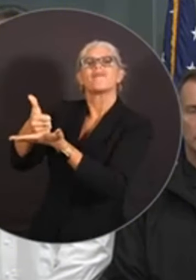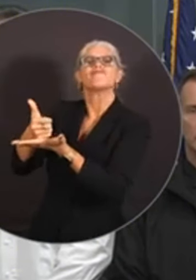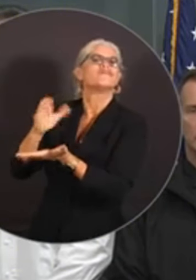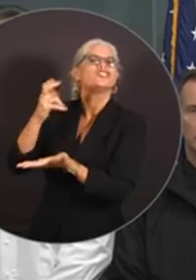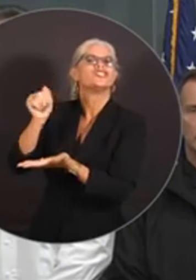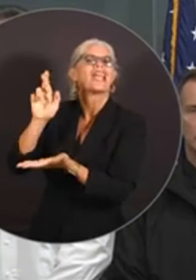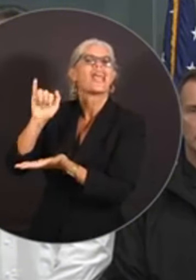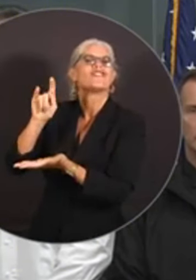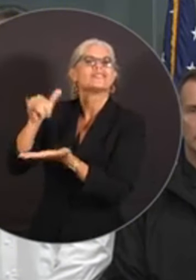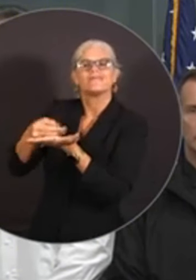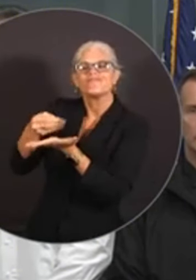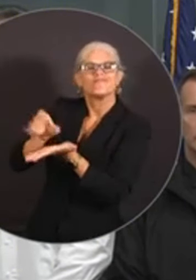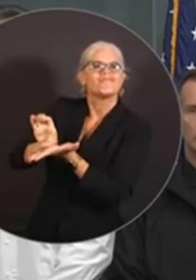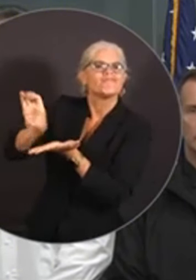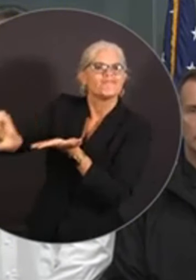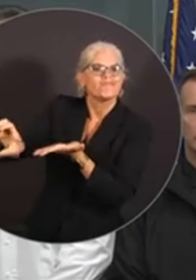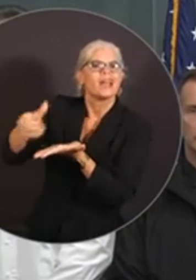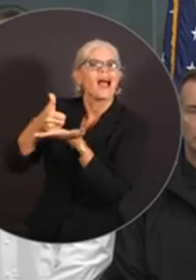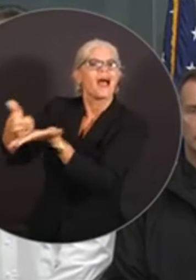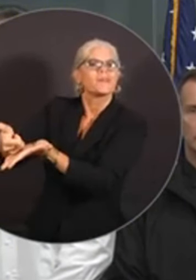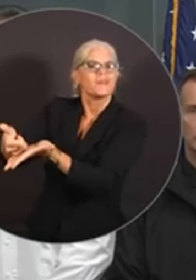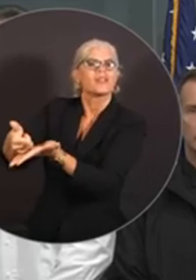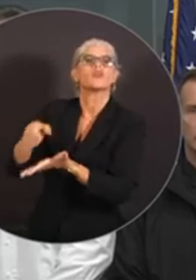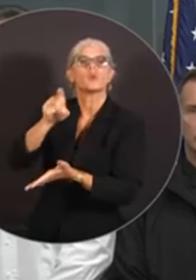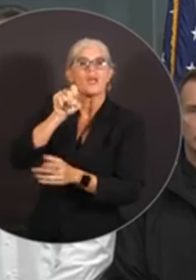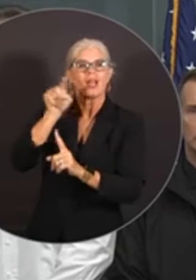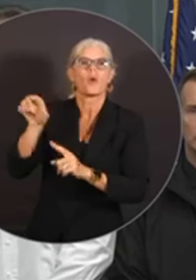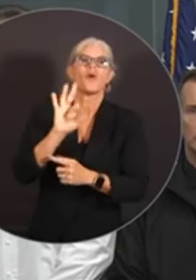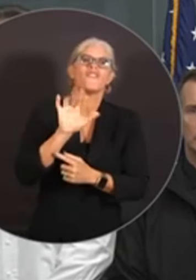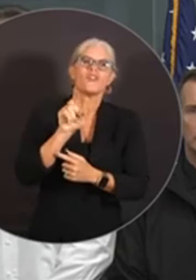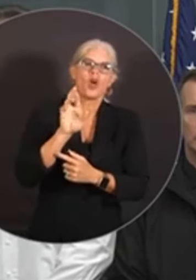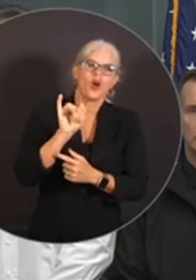usados para ayudar a los residentes floridanes. Necesitados pueden ir a